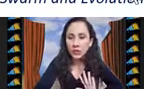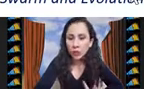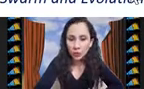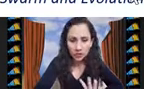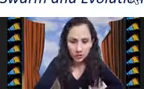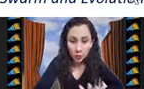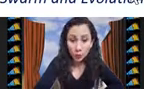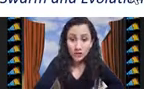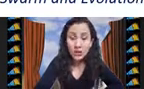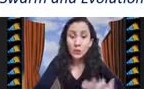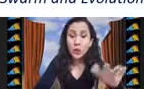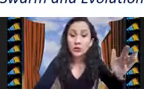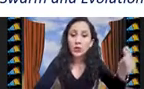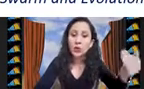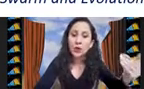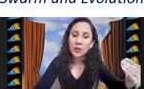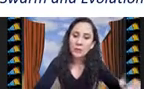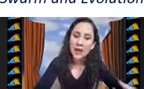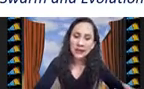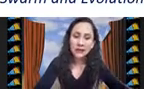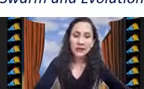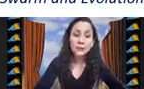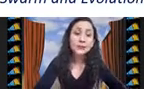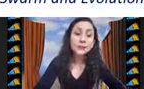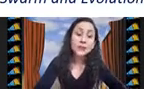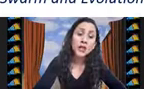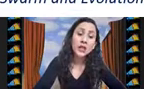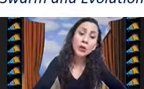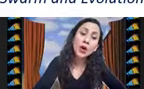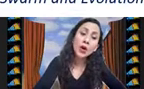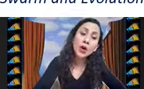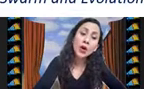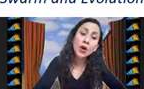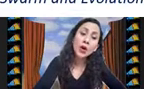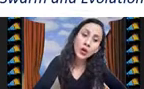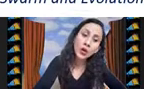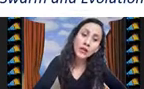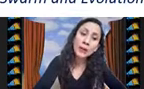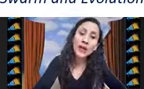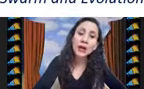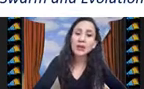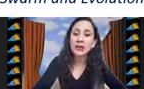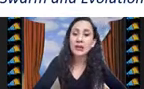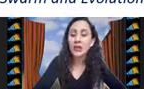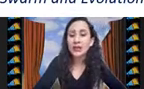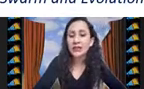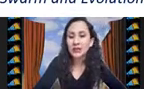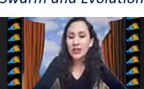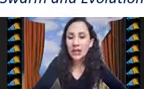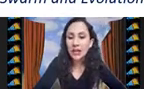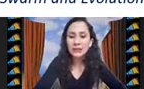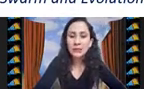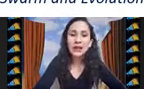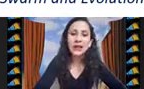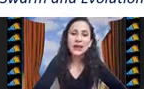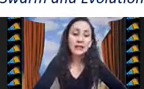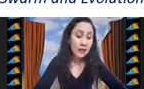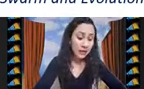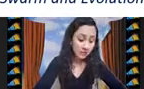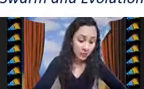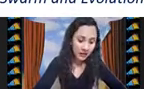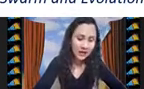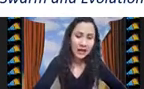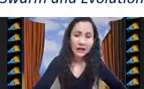definido de grupos desde un principio que es un número de máquinas y luego tengo un conjunto de trabajos que tengo que asignar a las